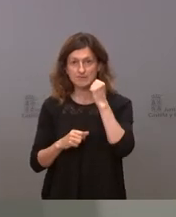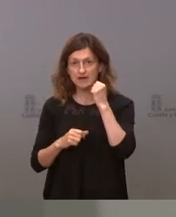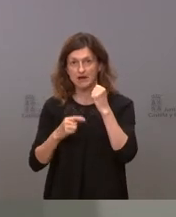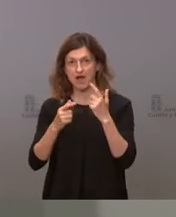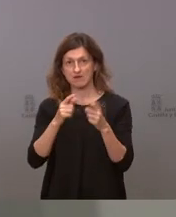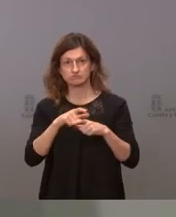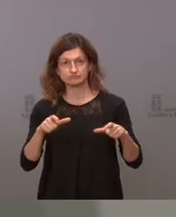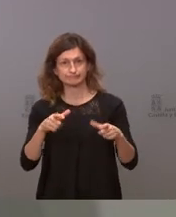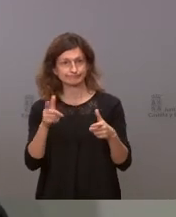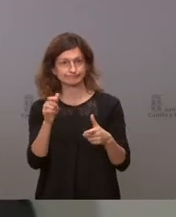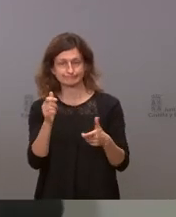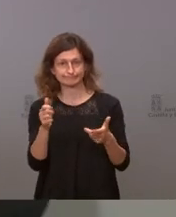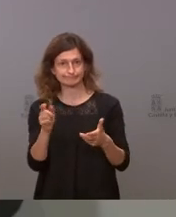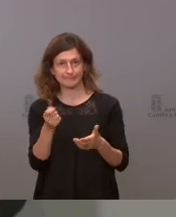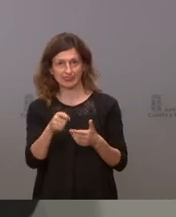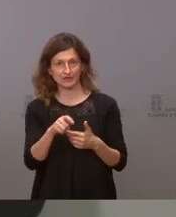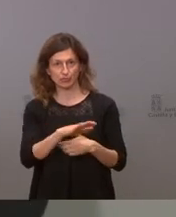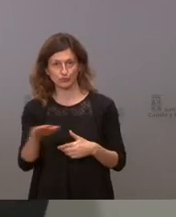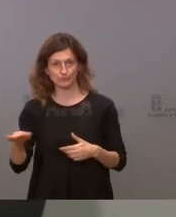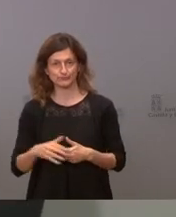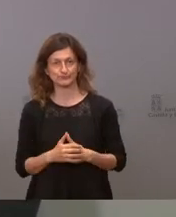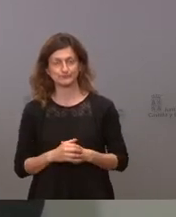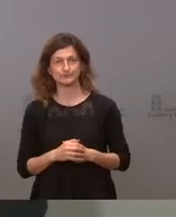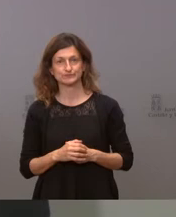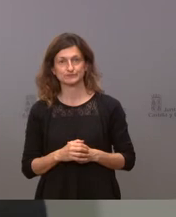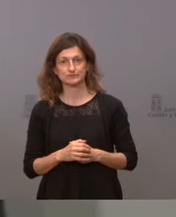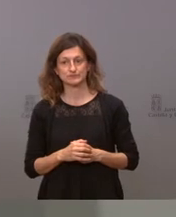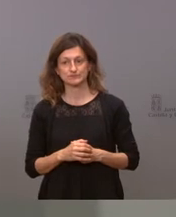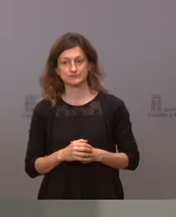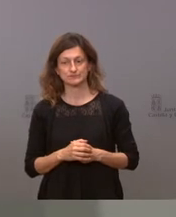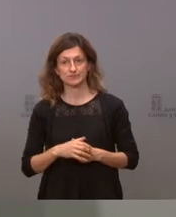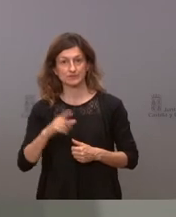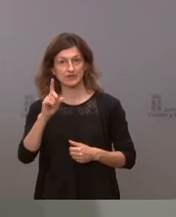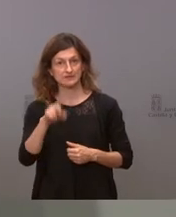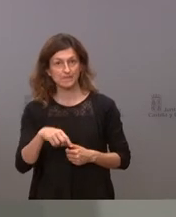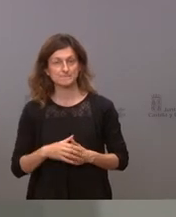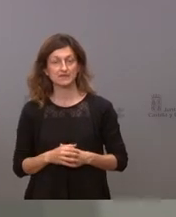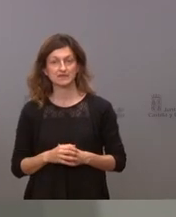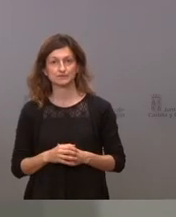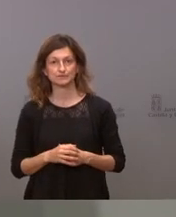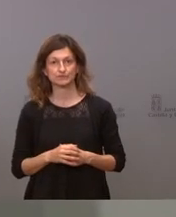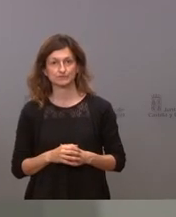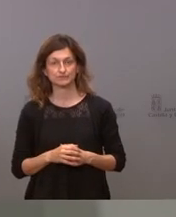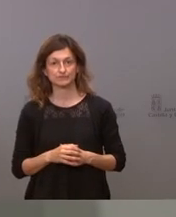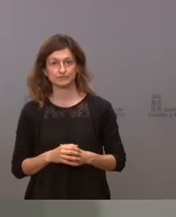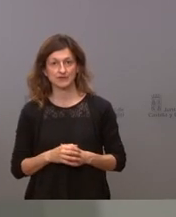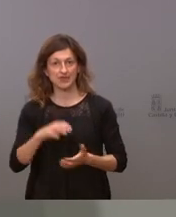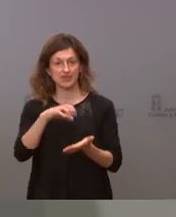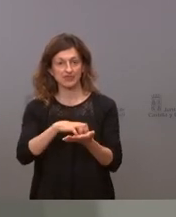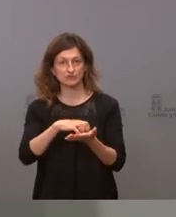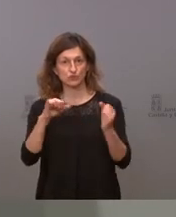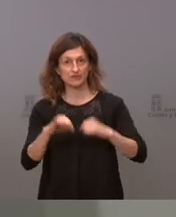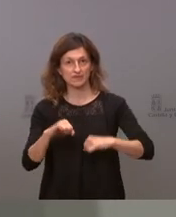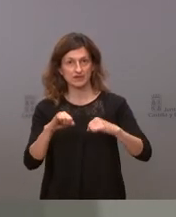que va a quedar clara no hay barras abiertas y se van a abrir también los centros de mayores